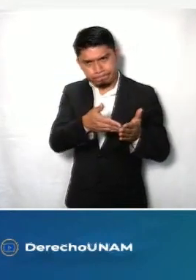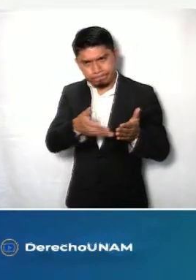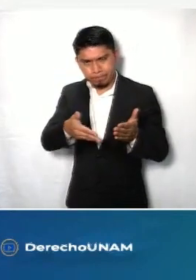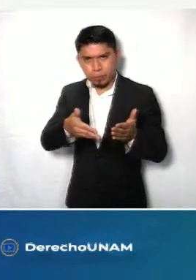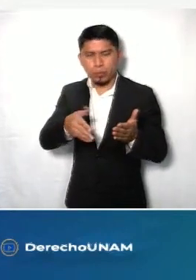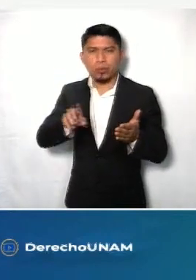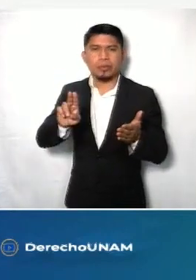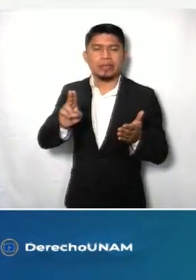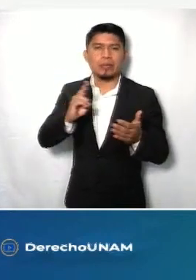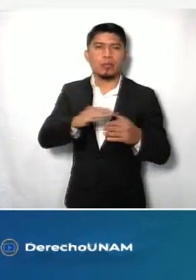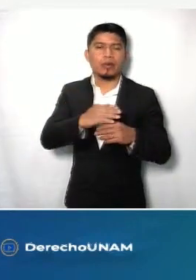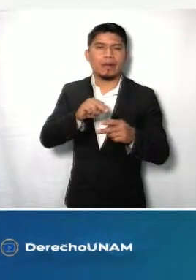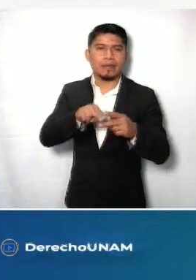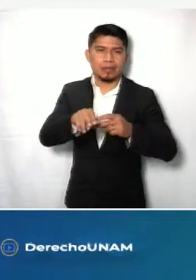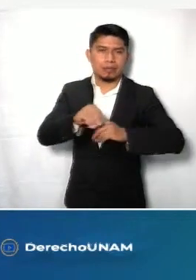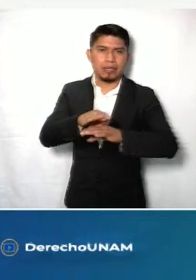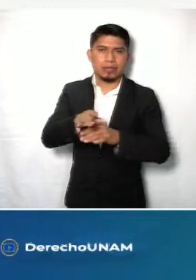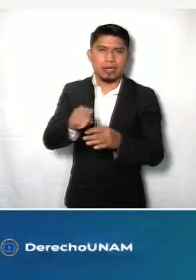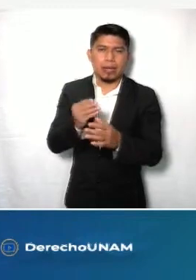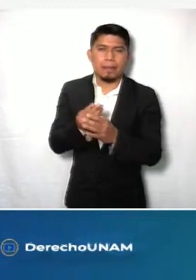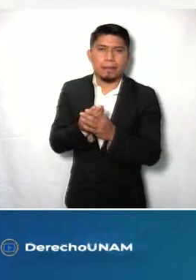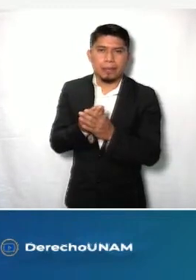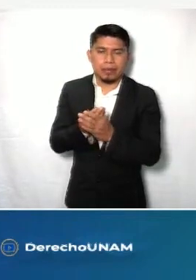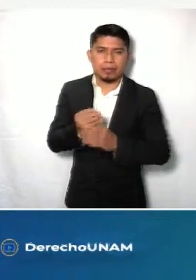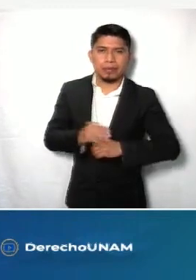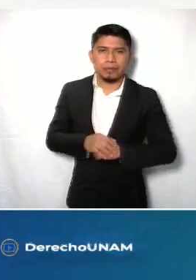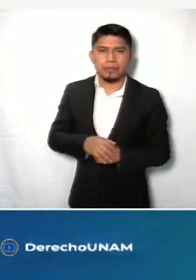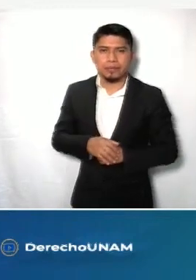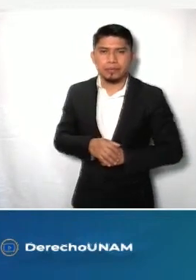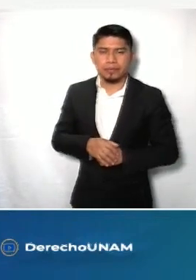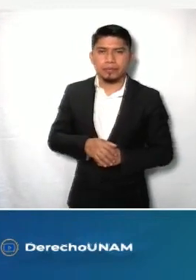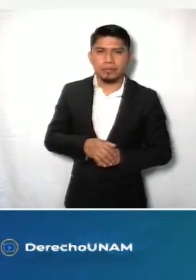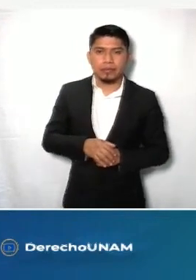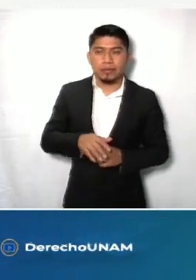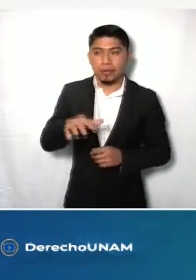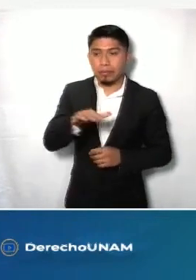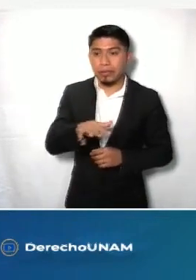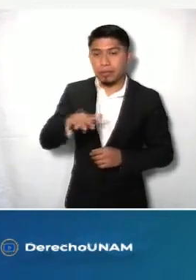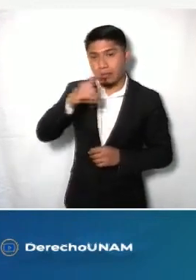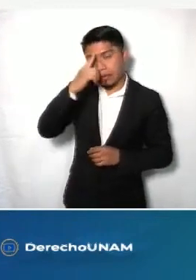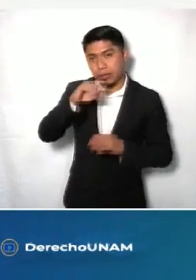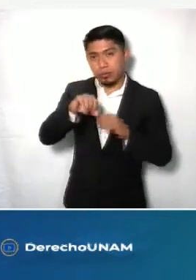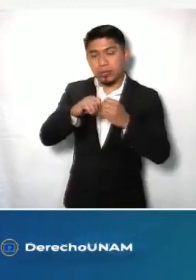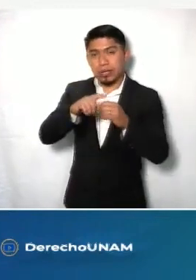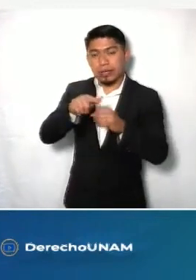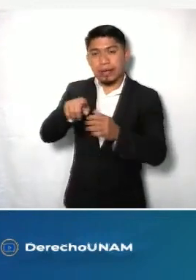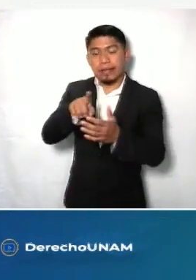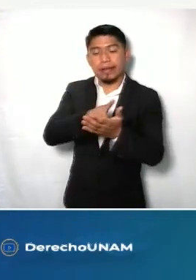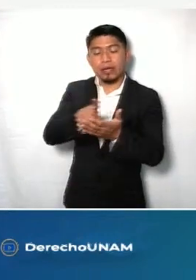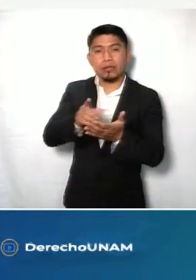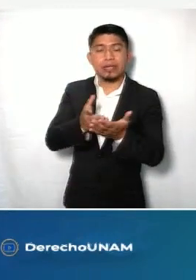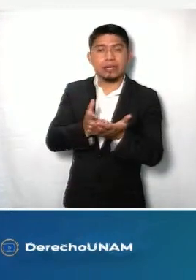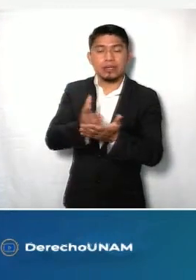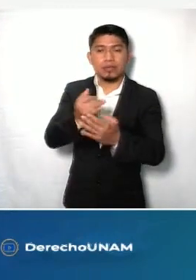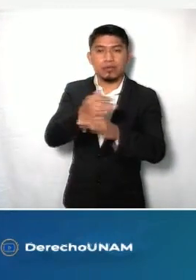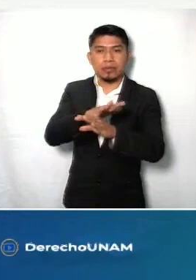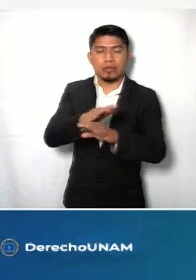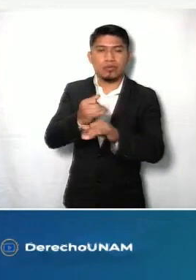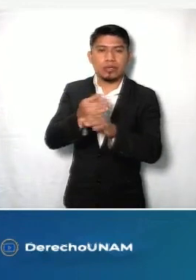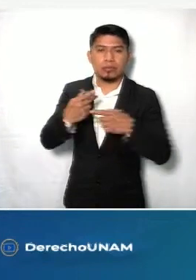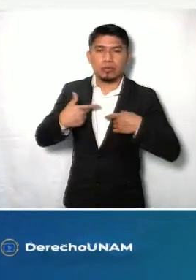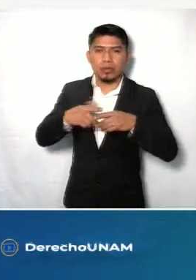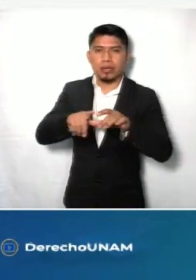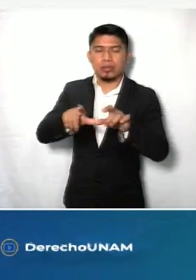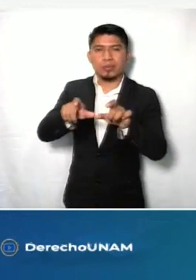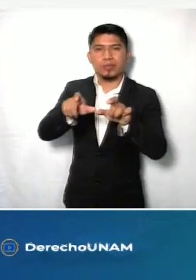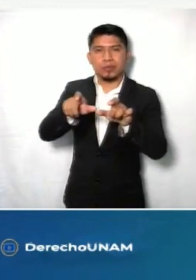Universitaria por la Transparencia y la Privacidad, espacio para socializar los derechos de acceso a la información pública y la protección